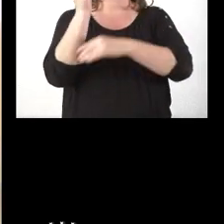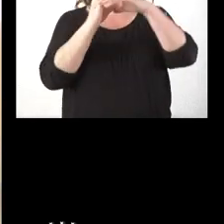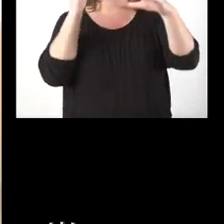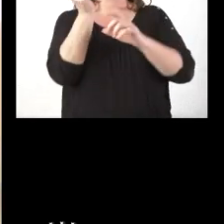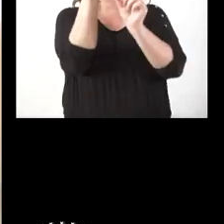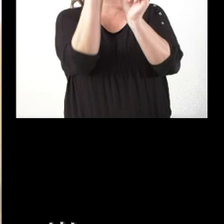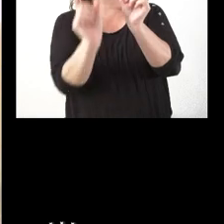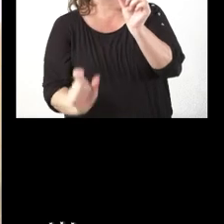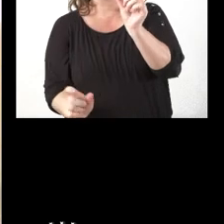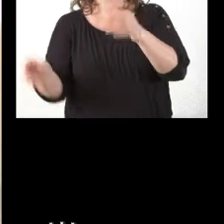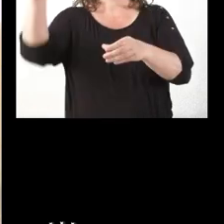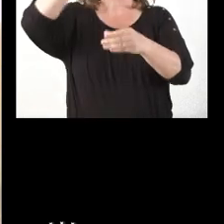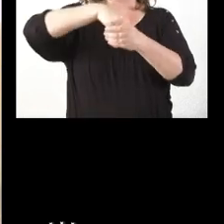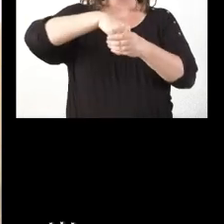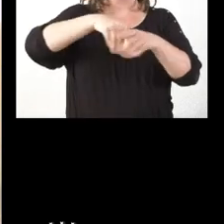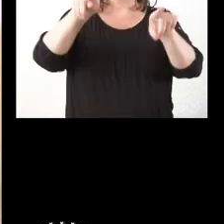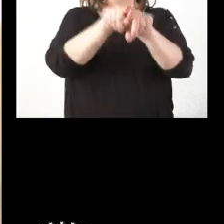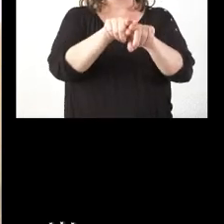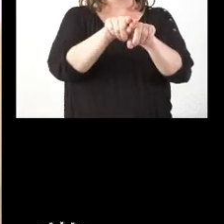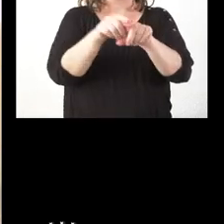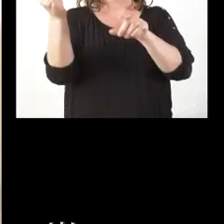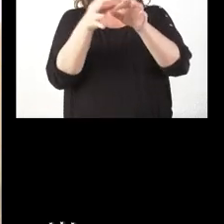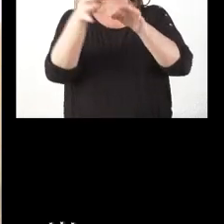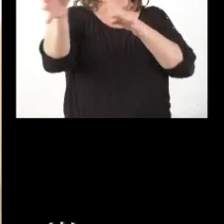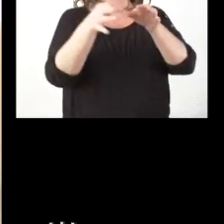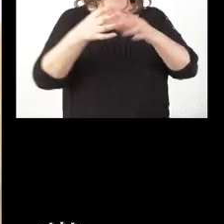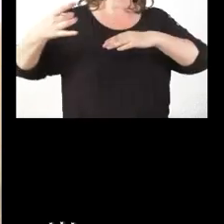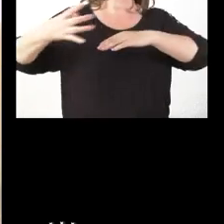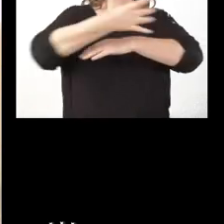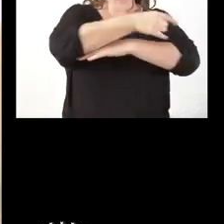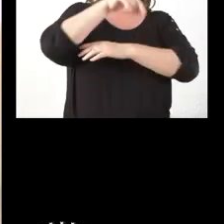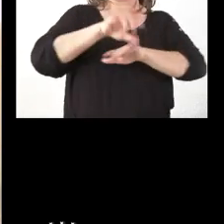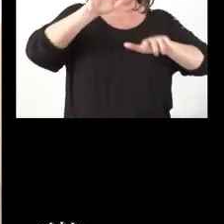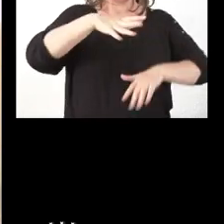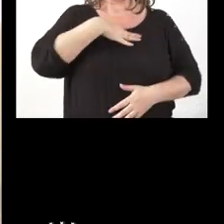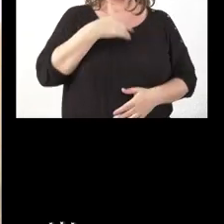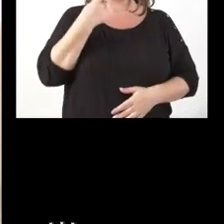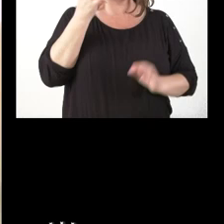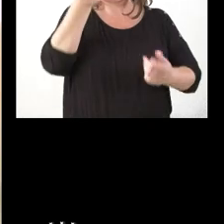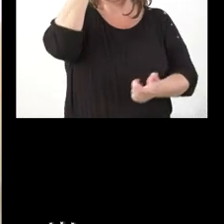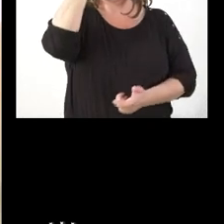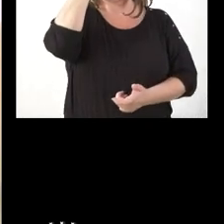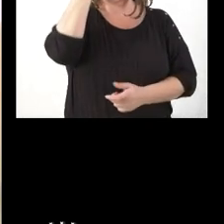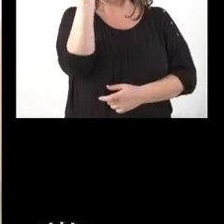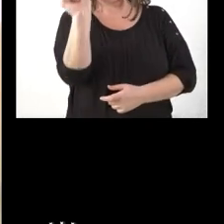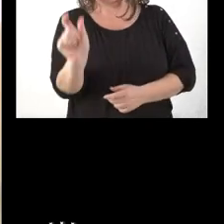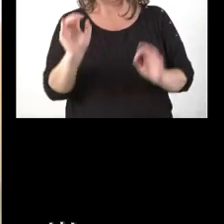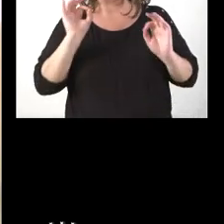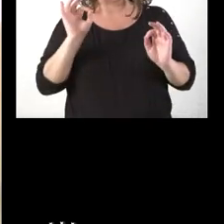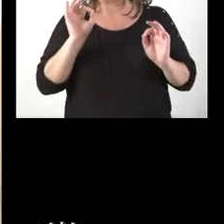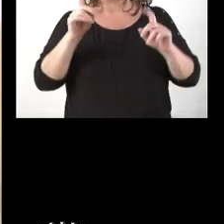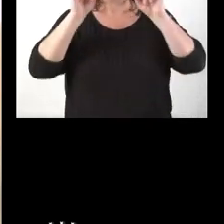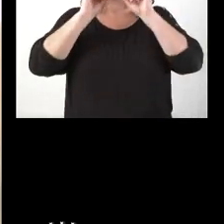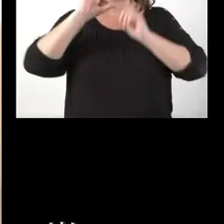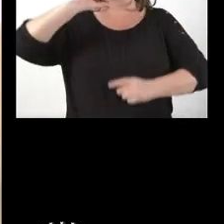que incluían también la intermodalidad con la estación de tren de aquí de León, si pueden especificar las cifras en concreto de la reforma de